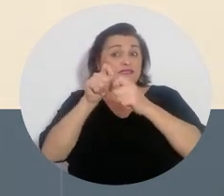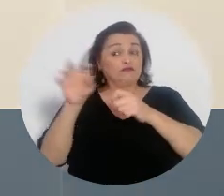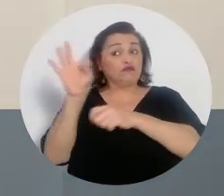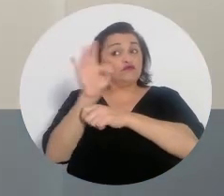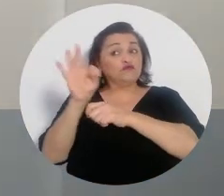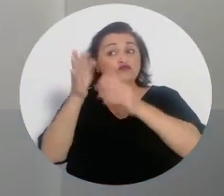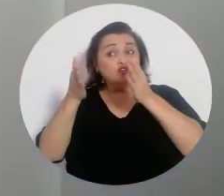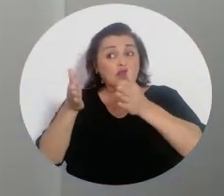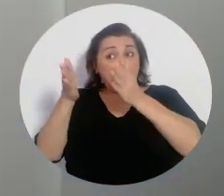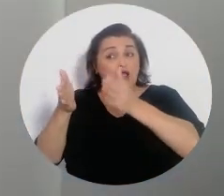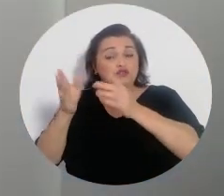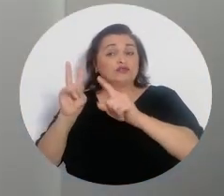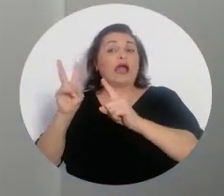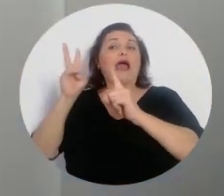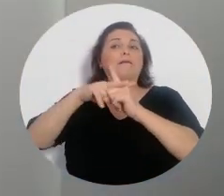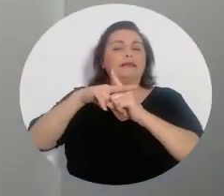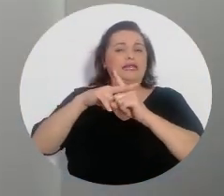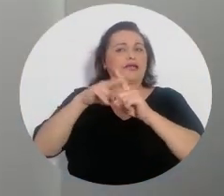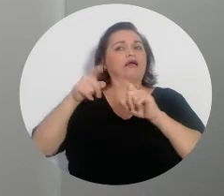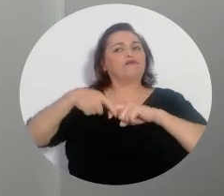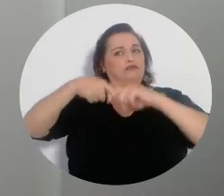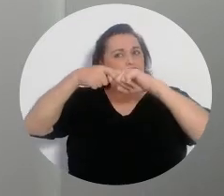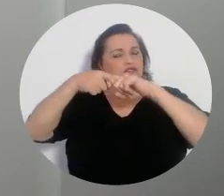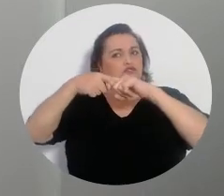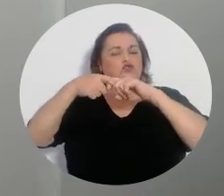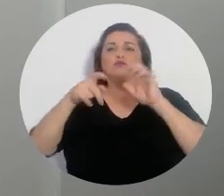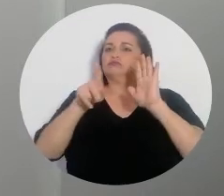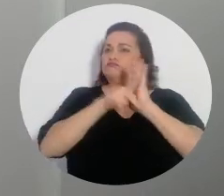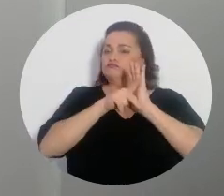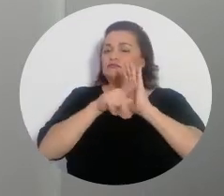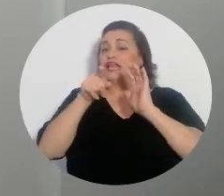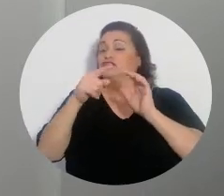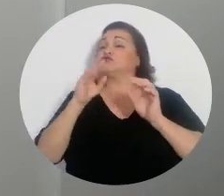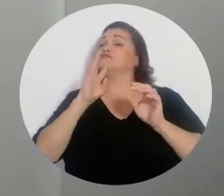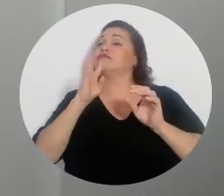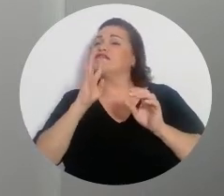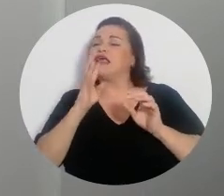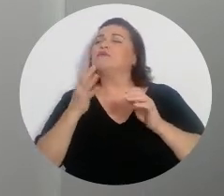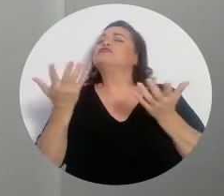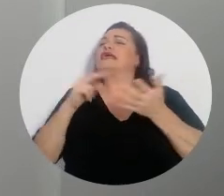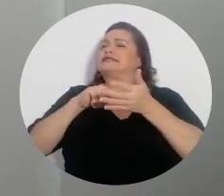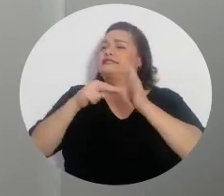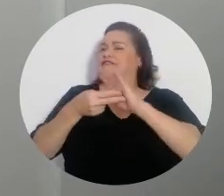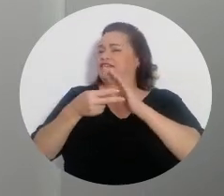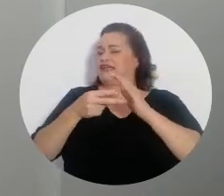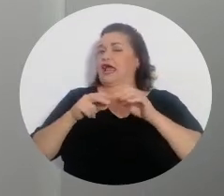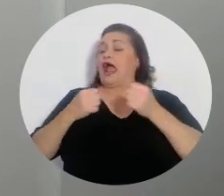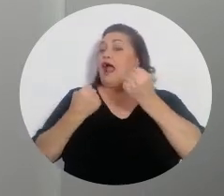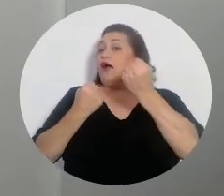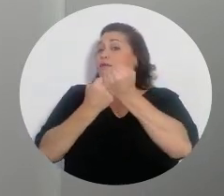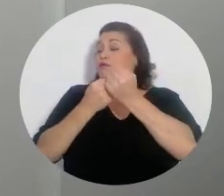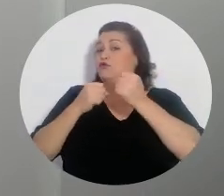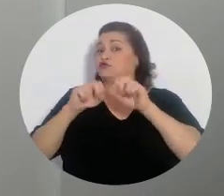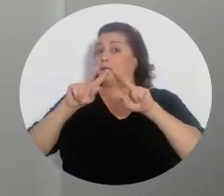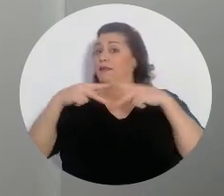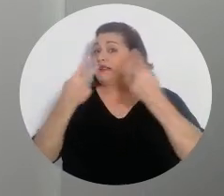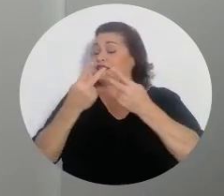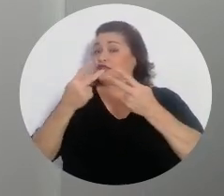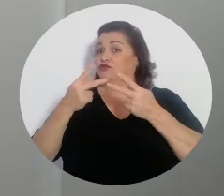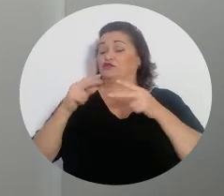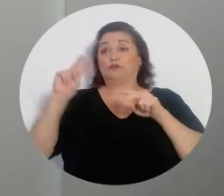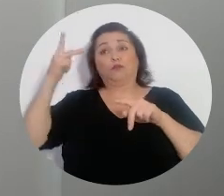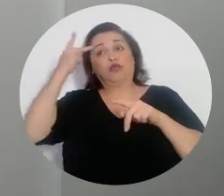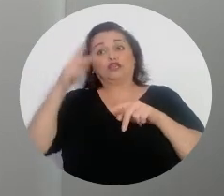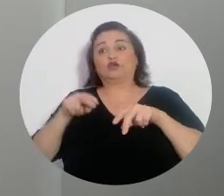funcionarios les va aplicar una restricción. Eso nos lleva entonces a hablar de qué es la beligerancia política. La beligerancia política la